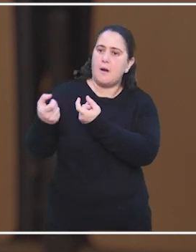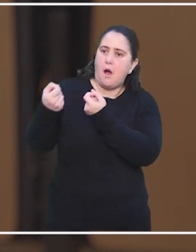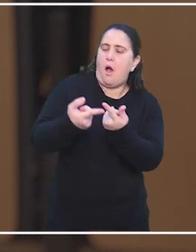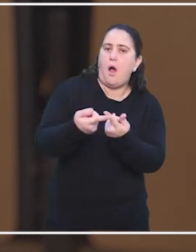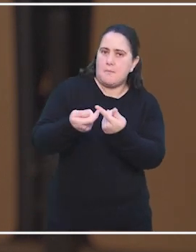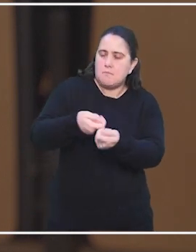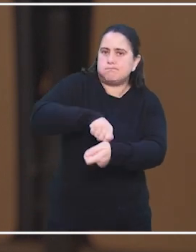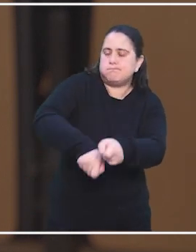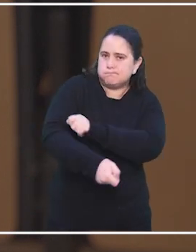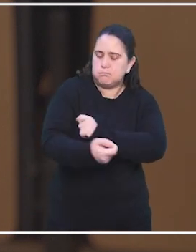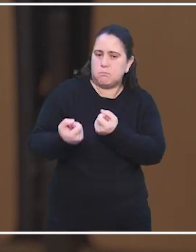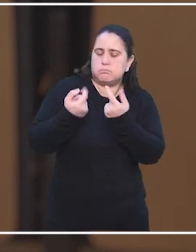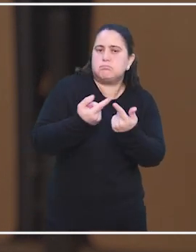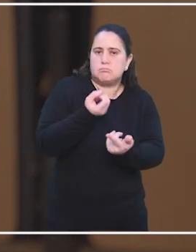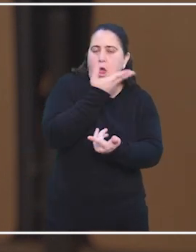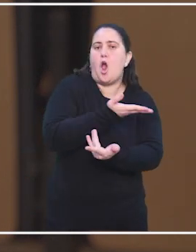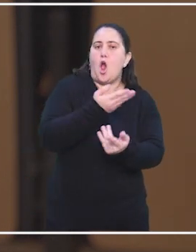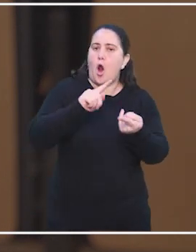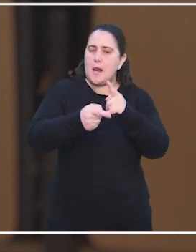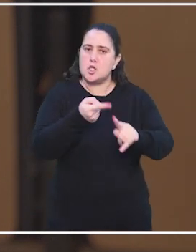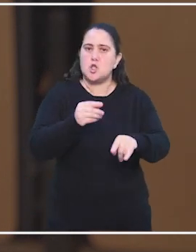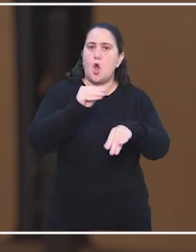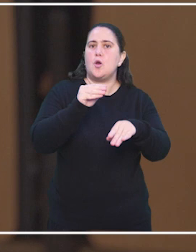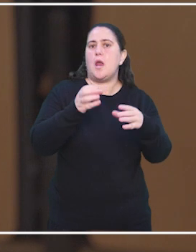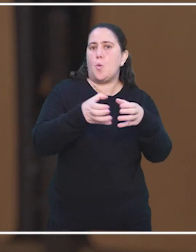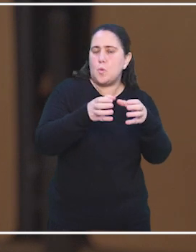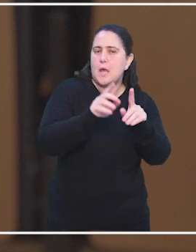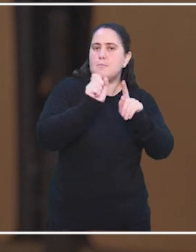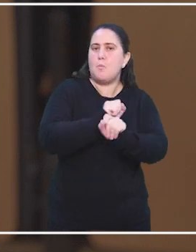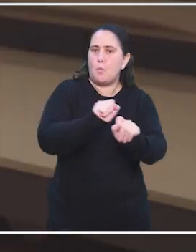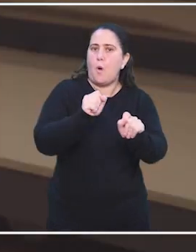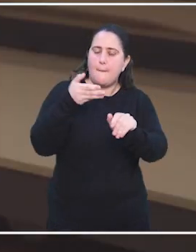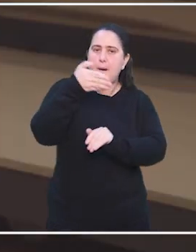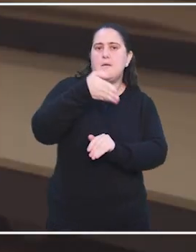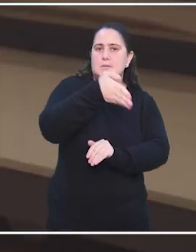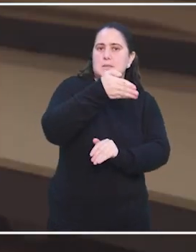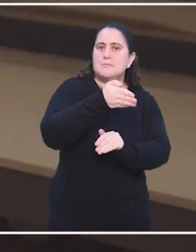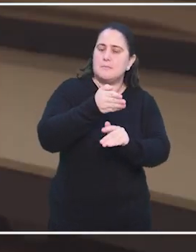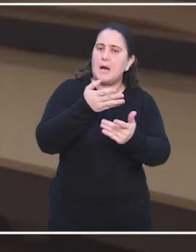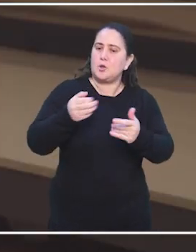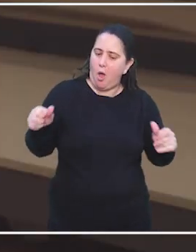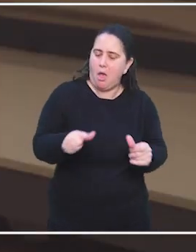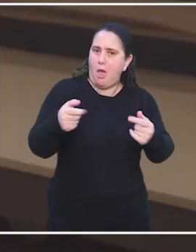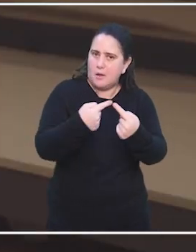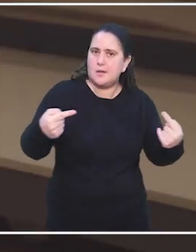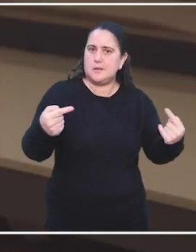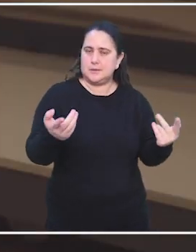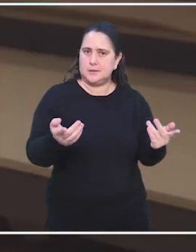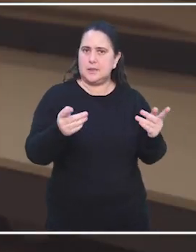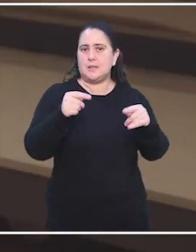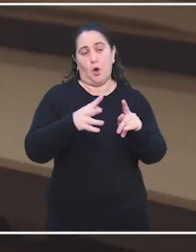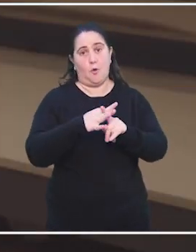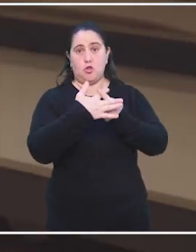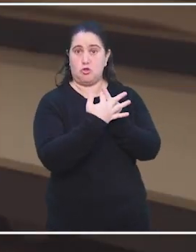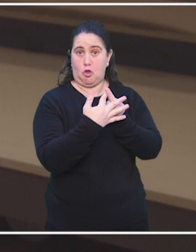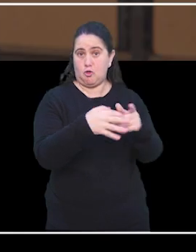relaciones de la comunidad, que refuercen nuestra capacidad de participar de forma más activa en el